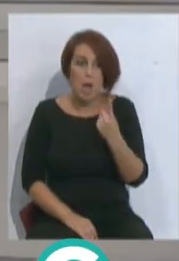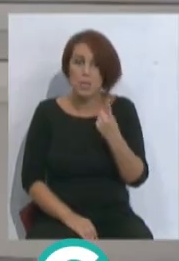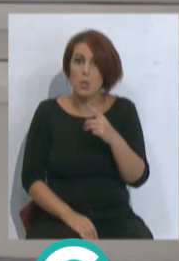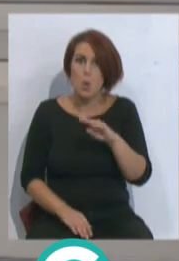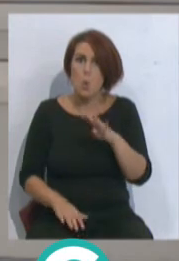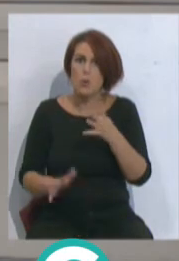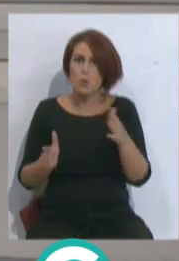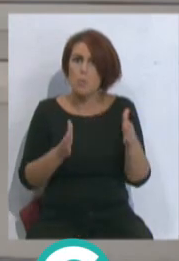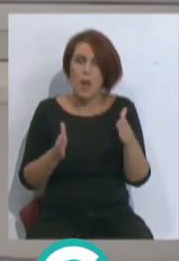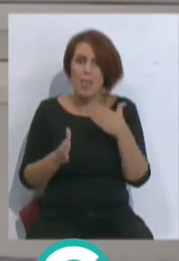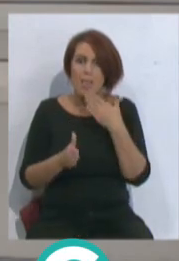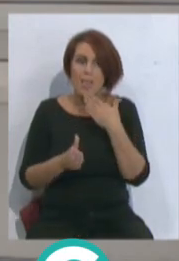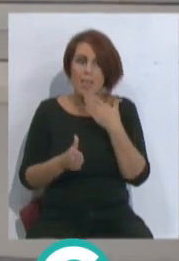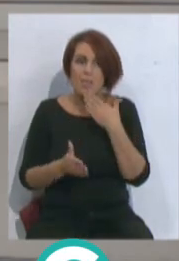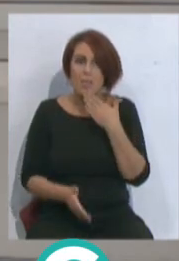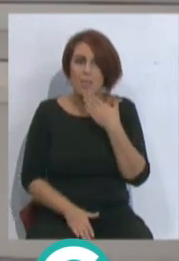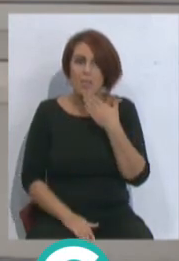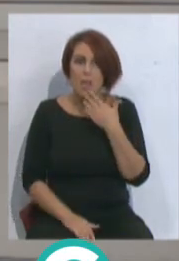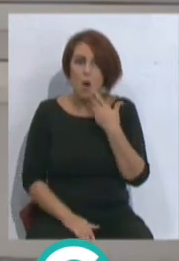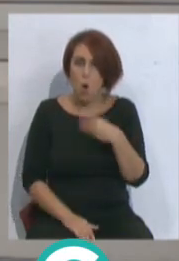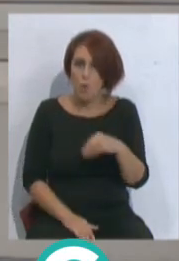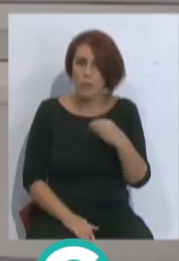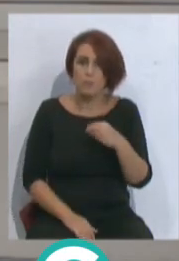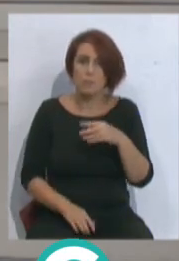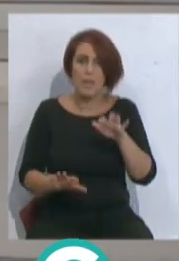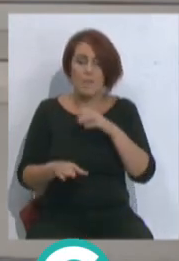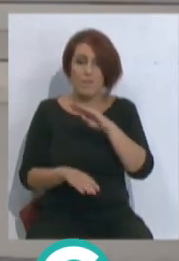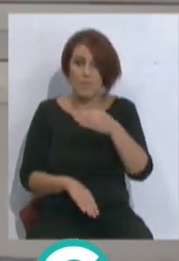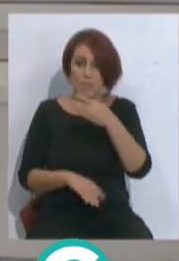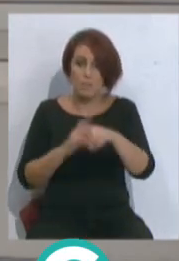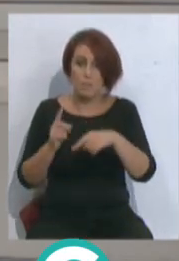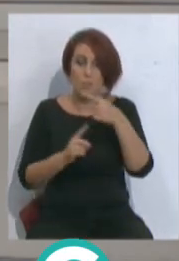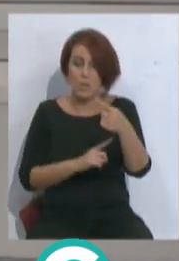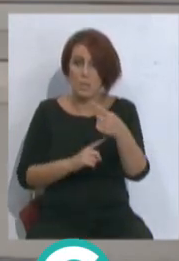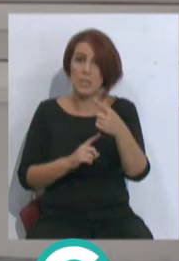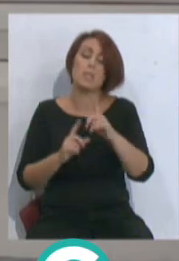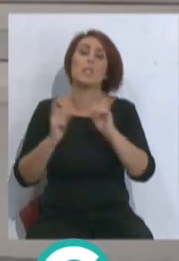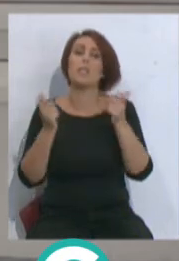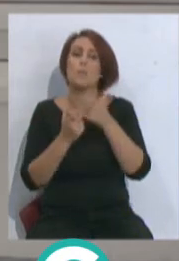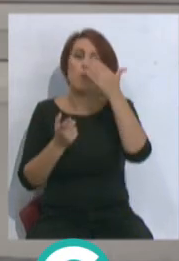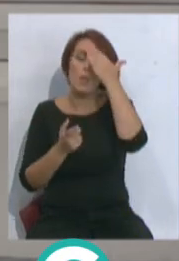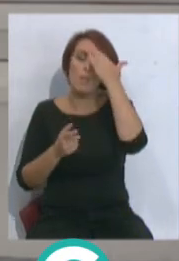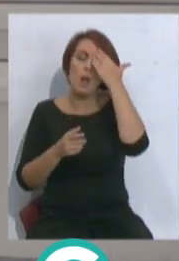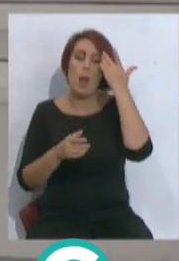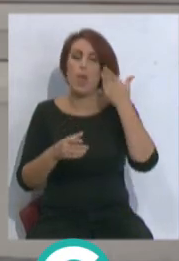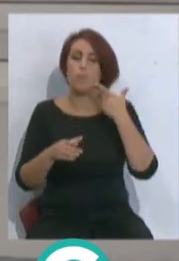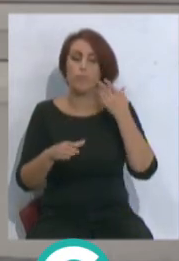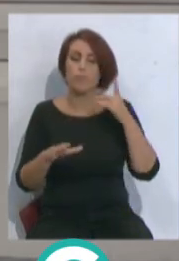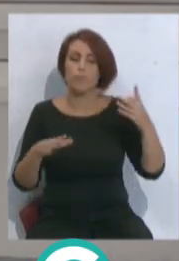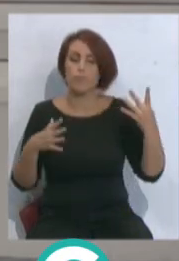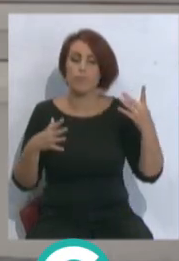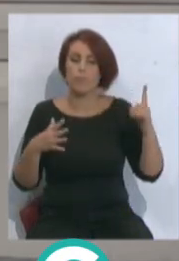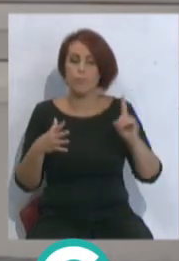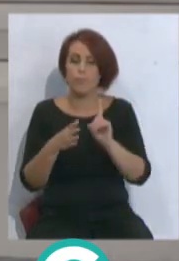cuatro temporadas con edad de juvenil y después del Cádiz B, estando con la primera plantilla. Aparte, un chico